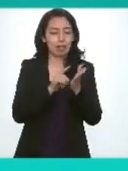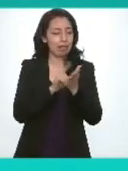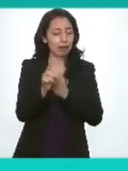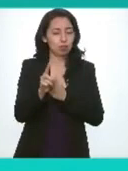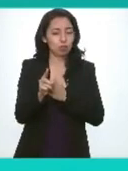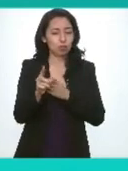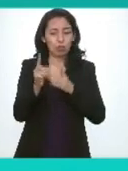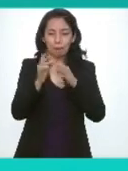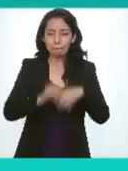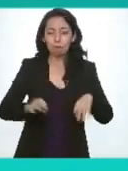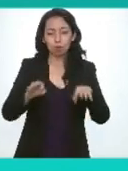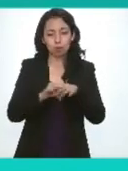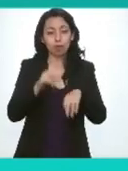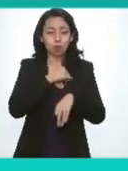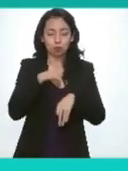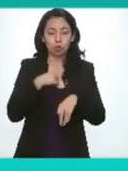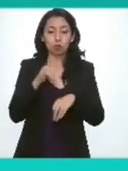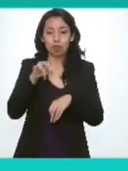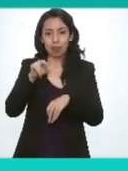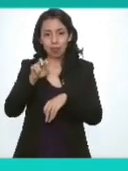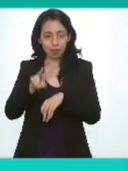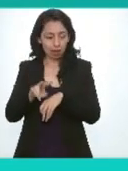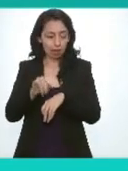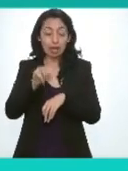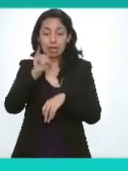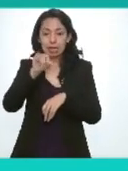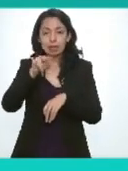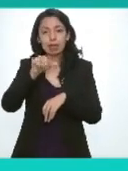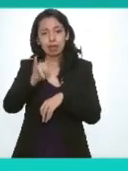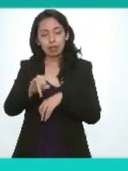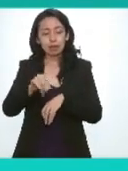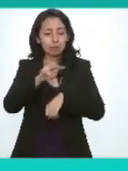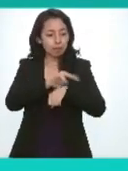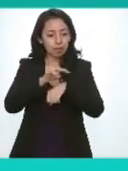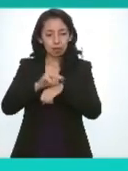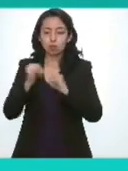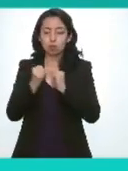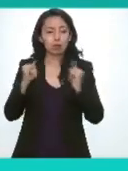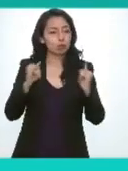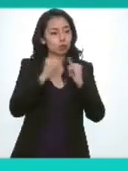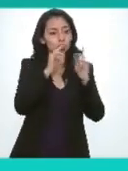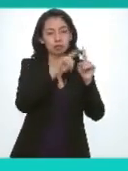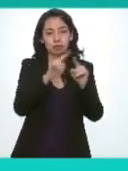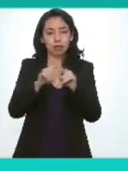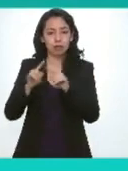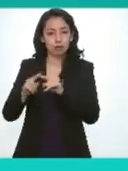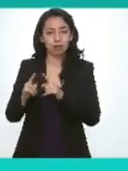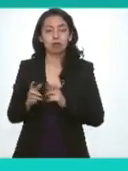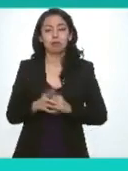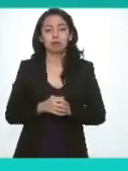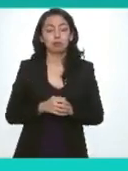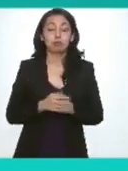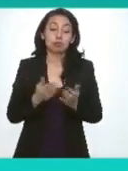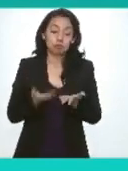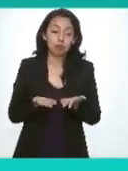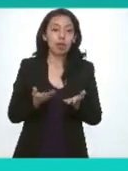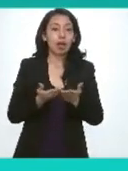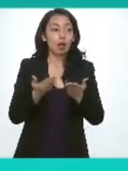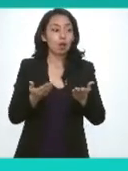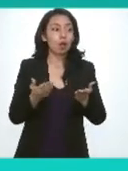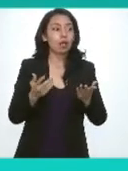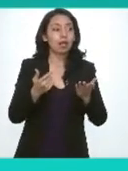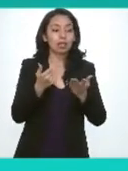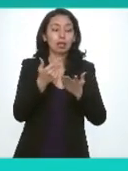fundamentales que tutelamos desde el INAI y desde los organismos garantes que bueno que en esta agenda no se